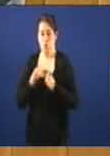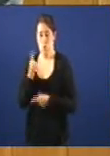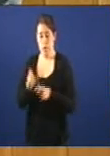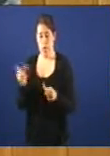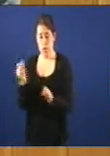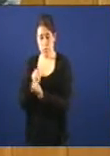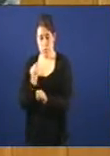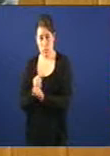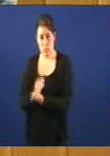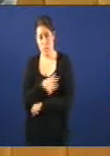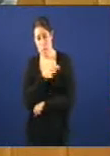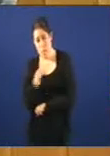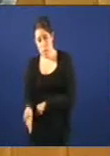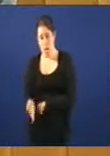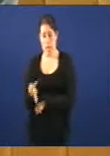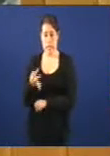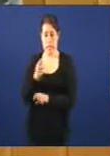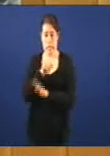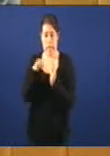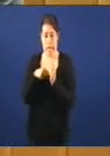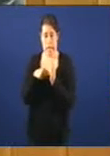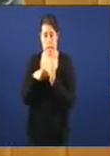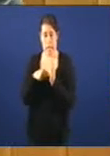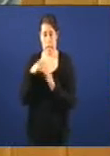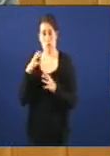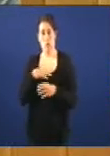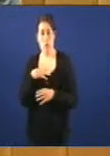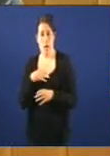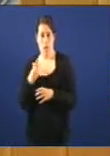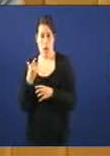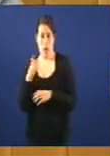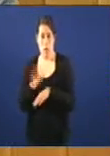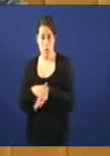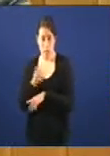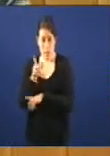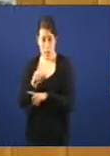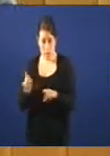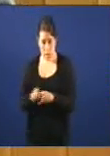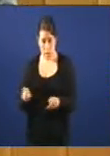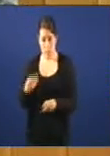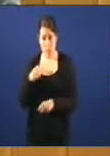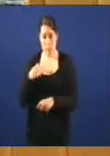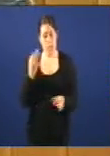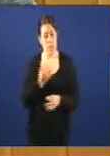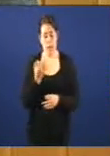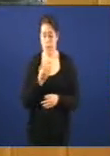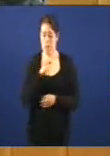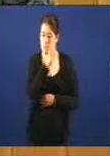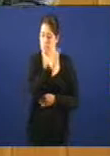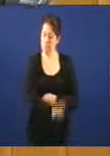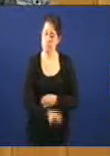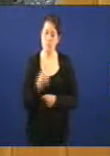ilegalidade manifesta dunha empresa e que, ademais, extorsiona os que defenden as traballadoras, ten que dimitir de forma inmediata.